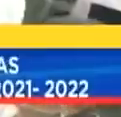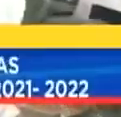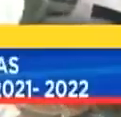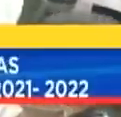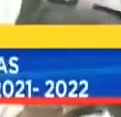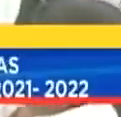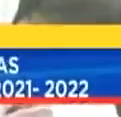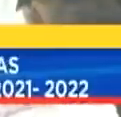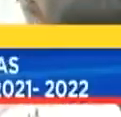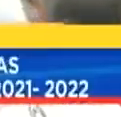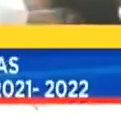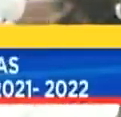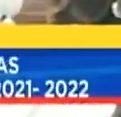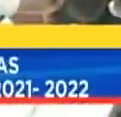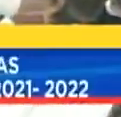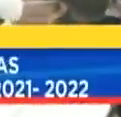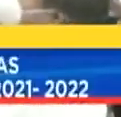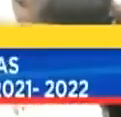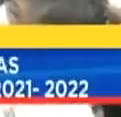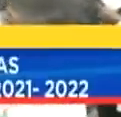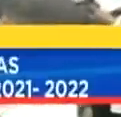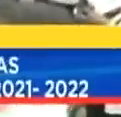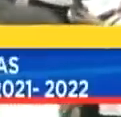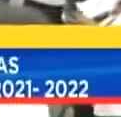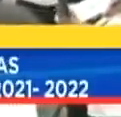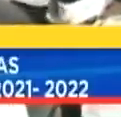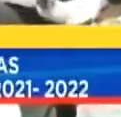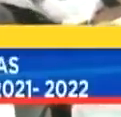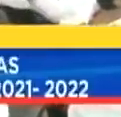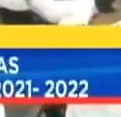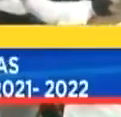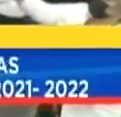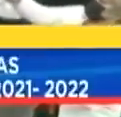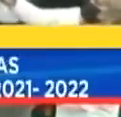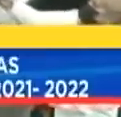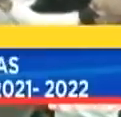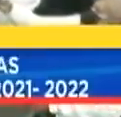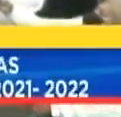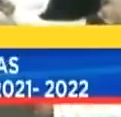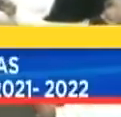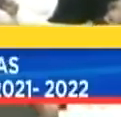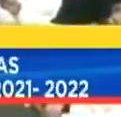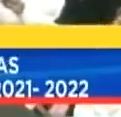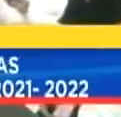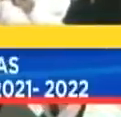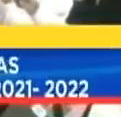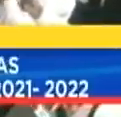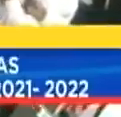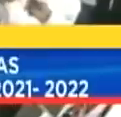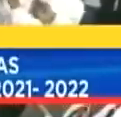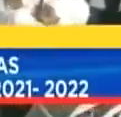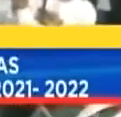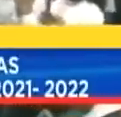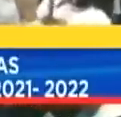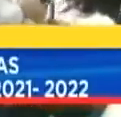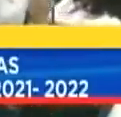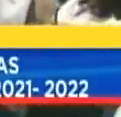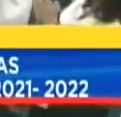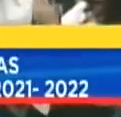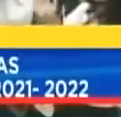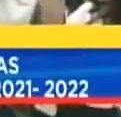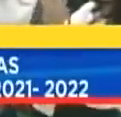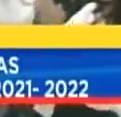Me gustan los estudiantes que marchan sobre la ruina Con las banderas en alto